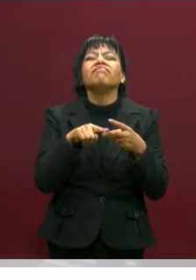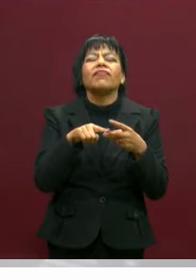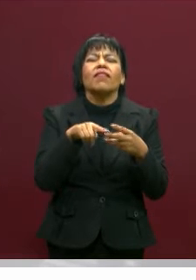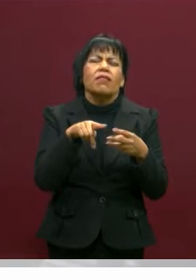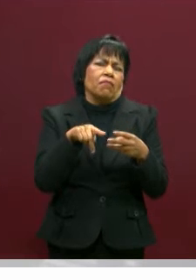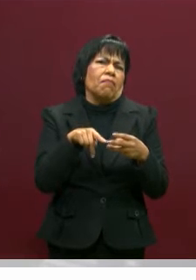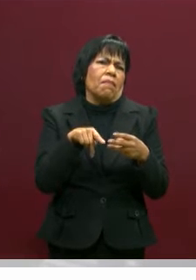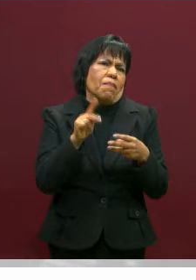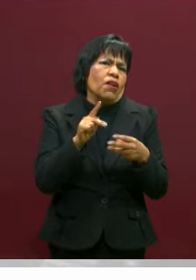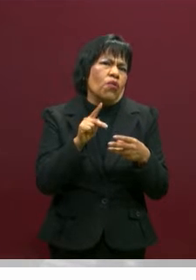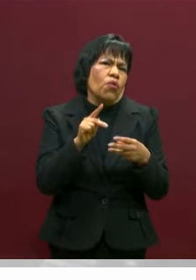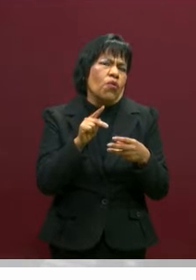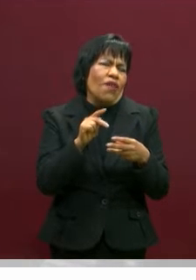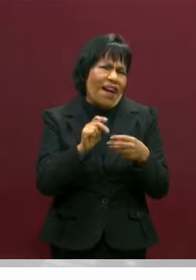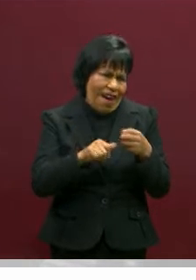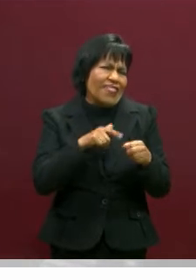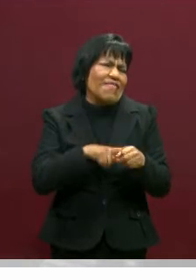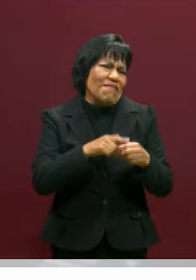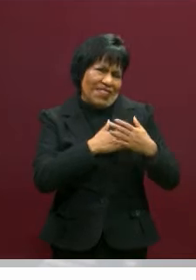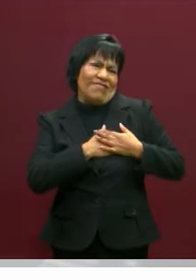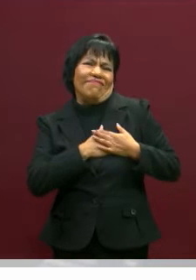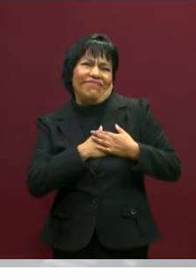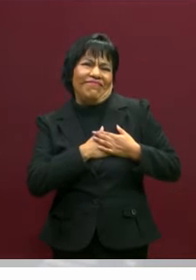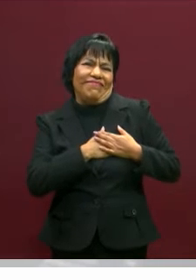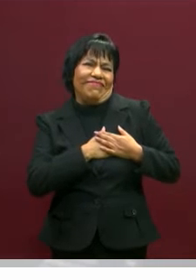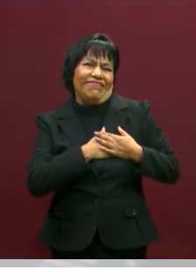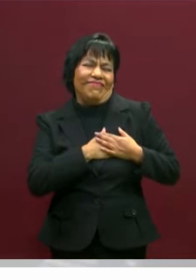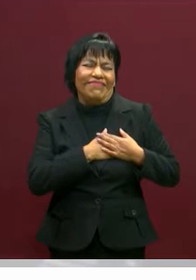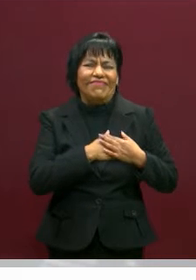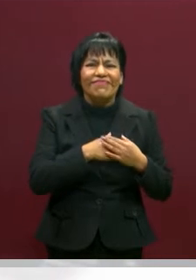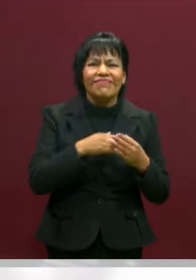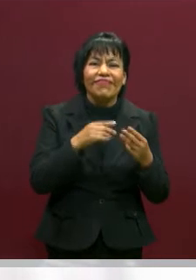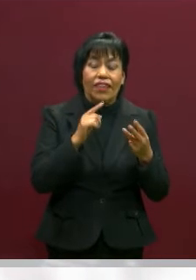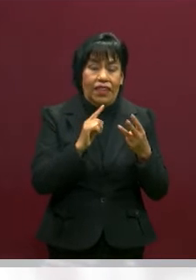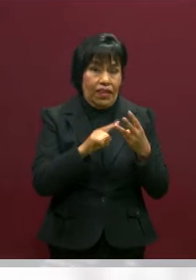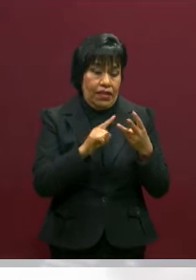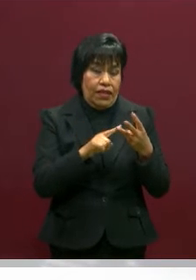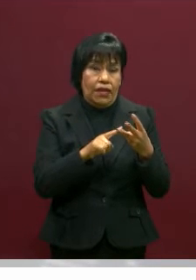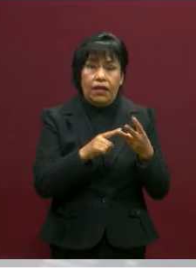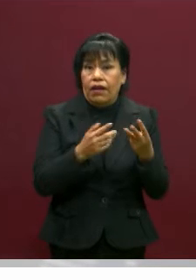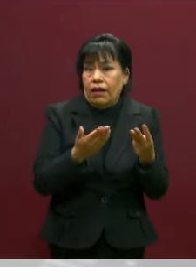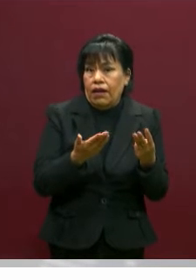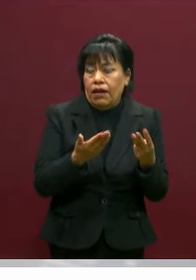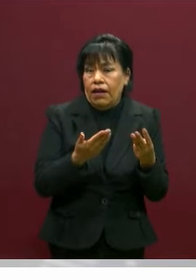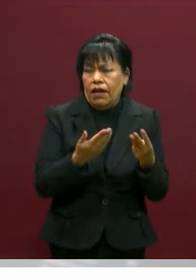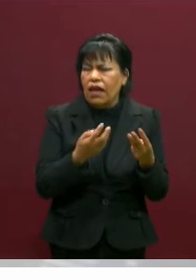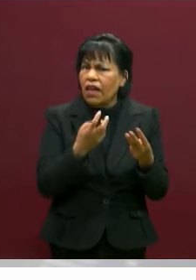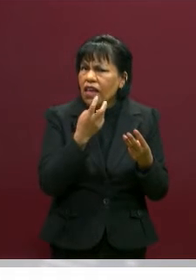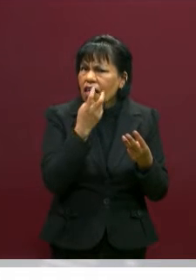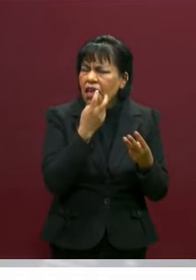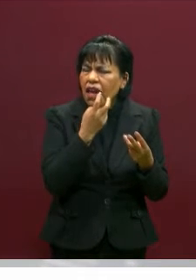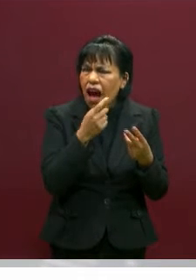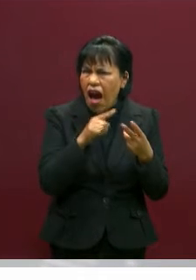dice, más bien somos animales amorosos. Amorosos. Entonces, resulta que esa parte se ha descuidado en el ser